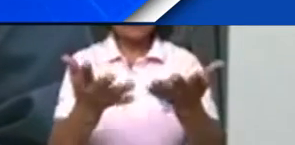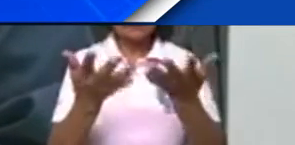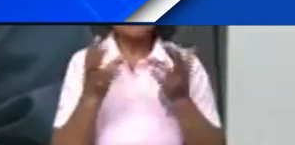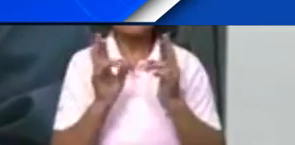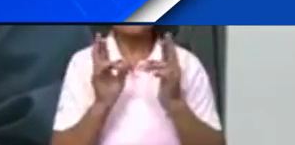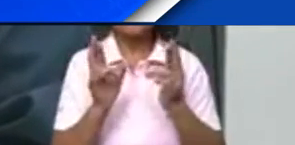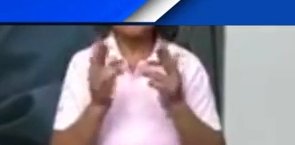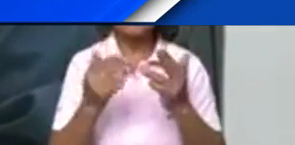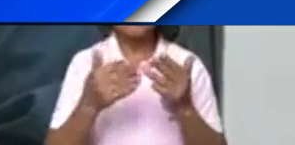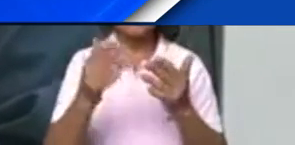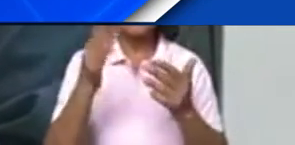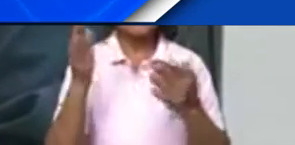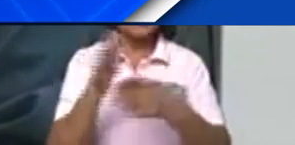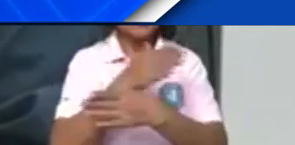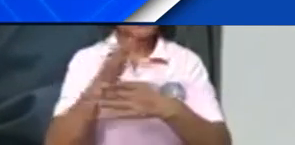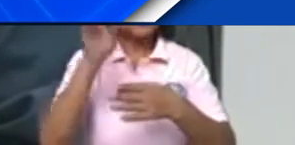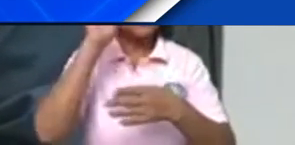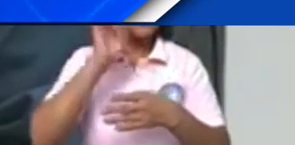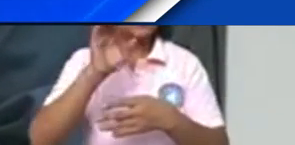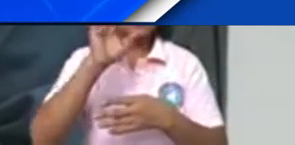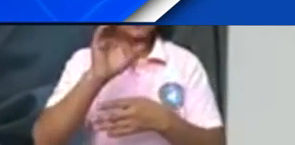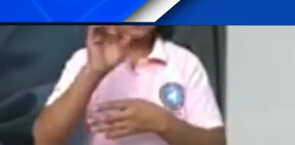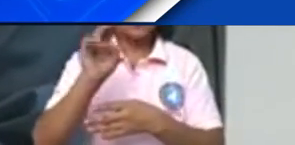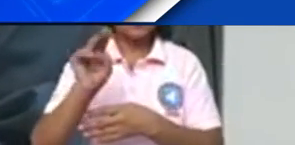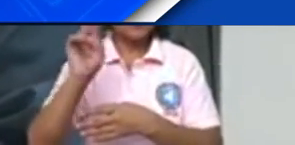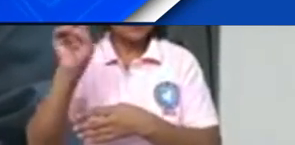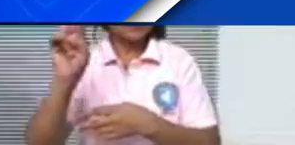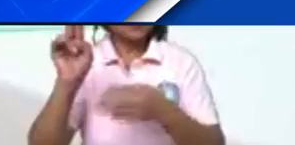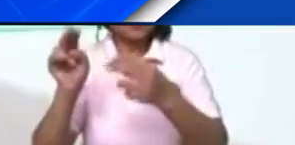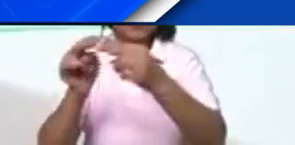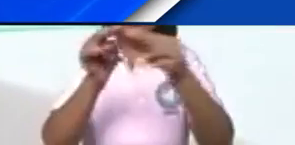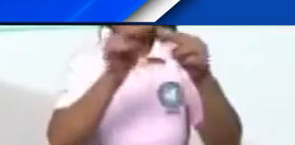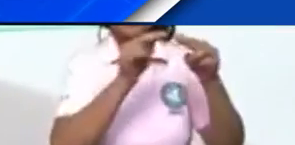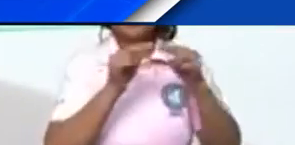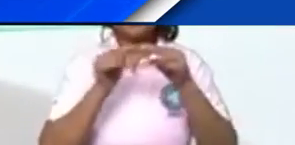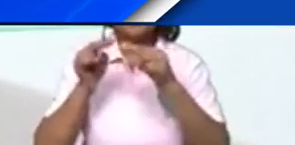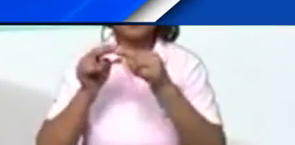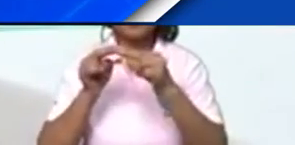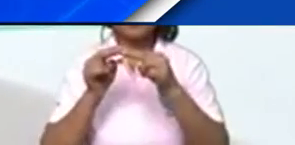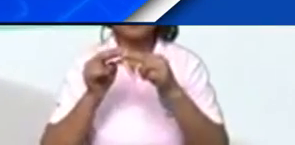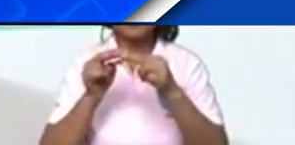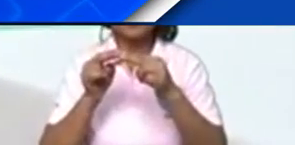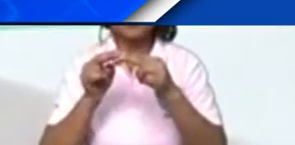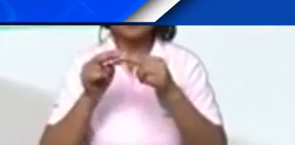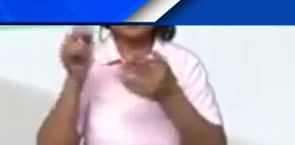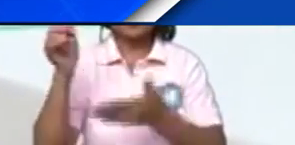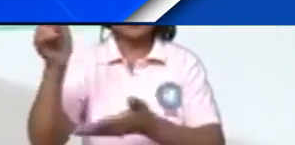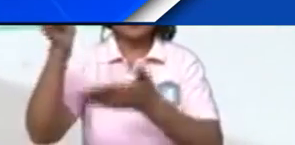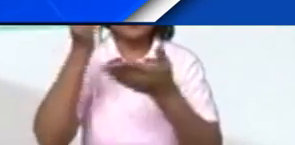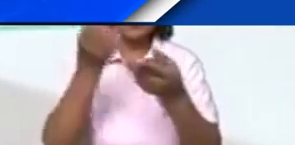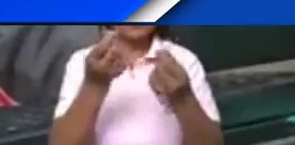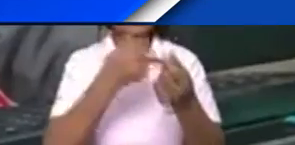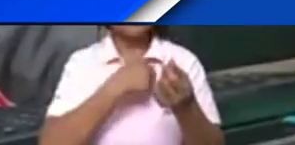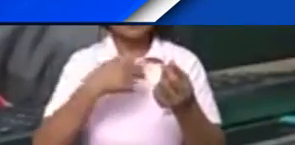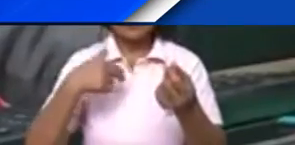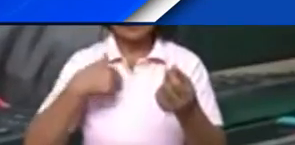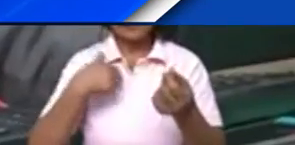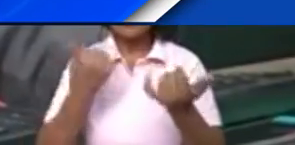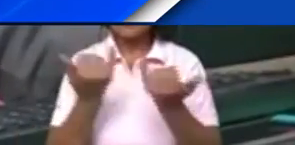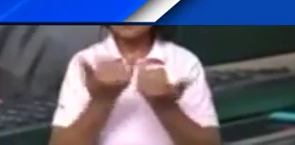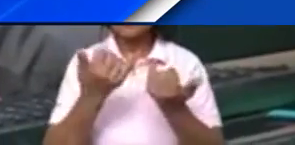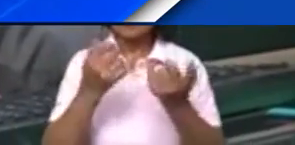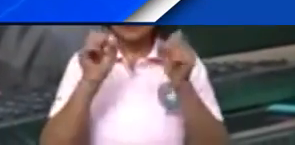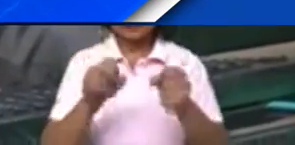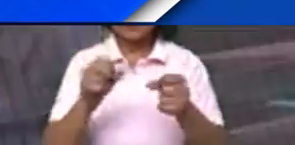que tenemos es que todas las universidades del CNU estemos interconectadas, que las inversiones también que hagamos y que ya estamos